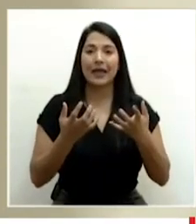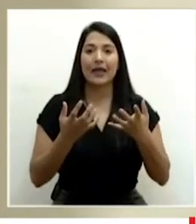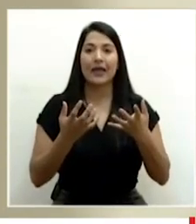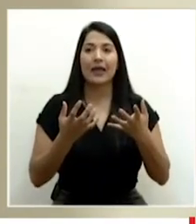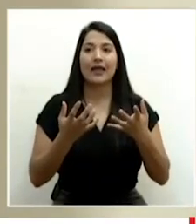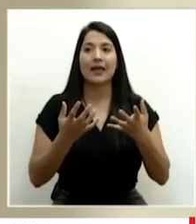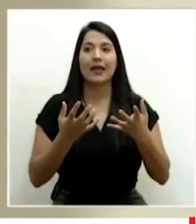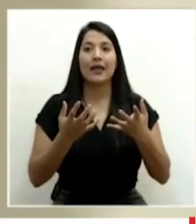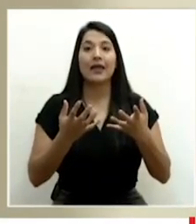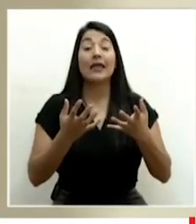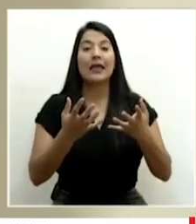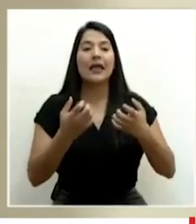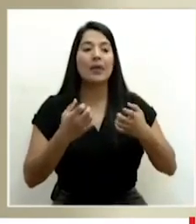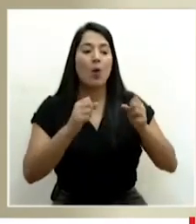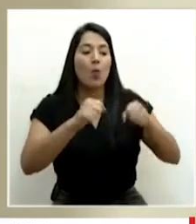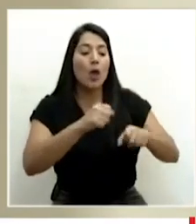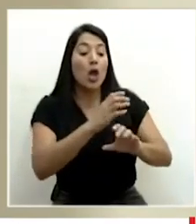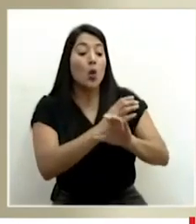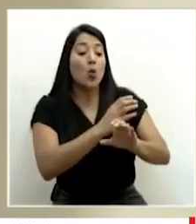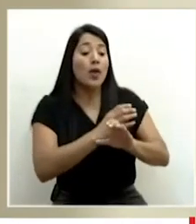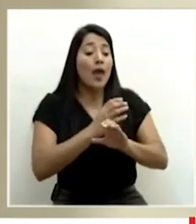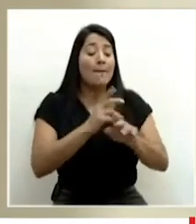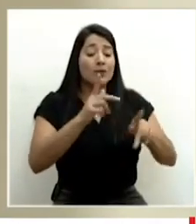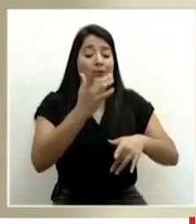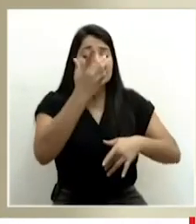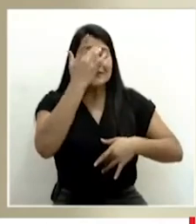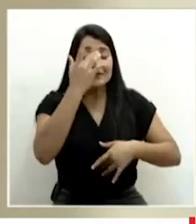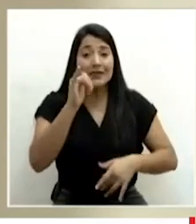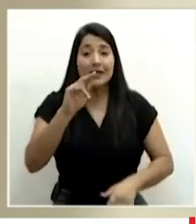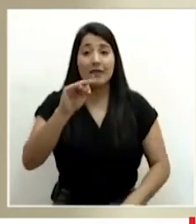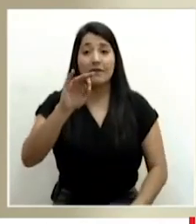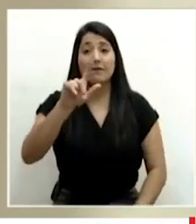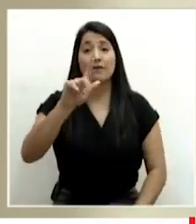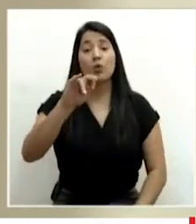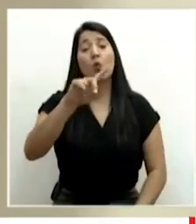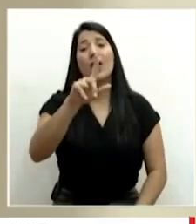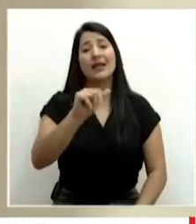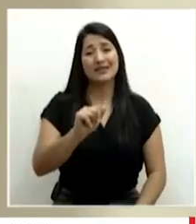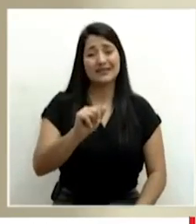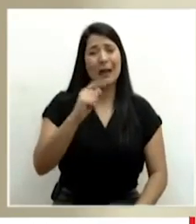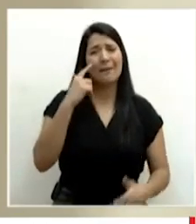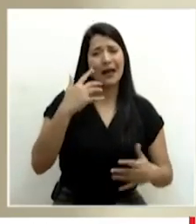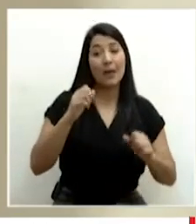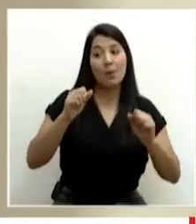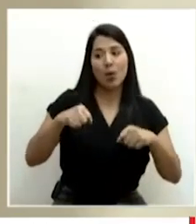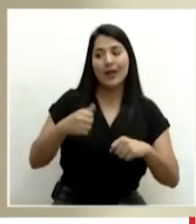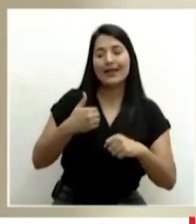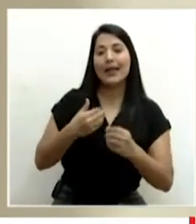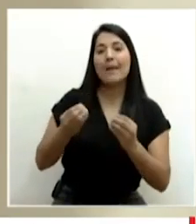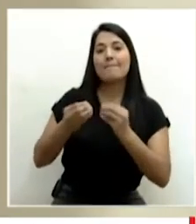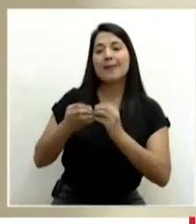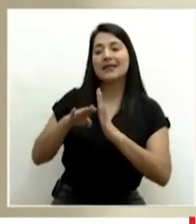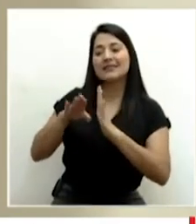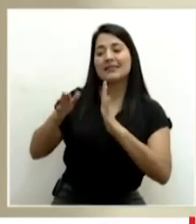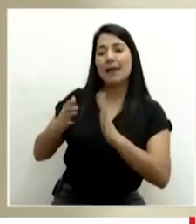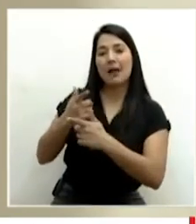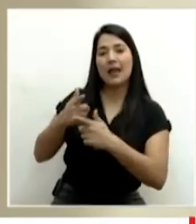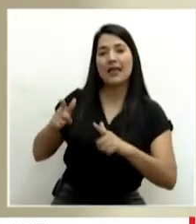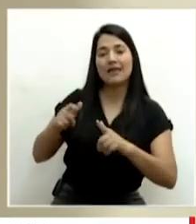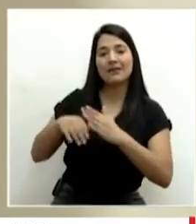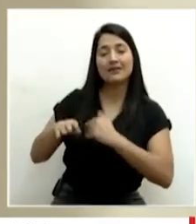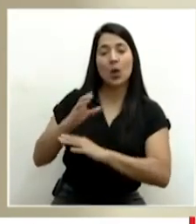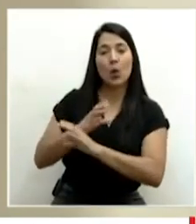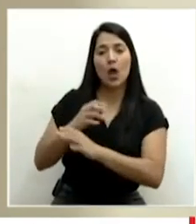nuestro sistema de salud para que tengamos más unidades, más camas de unidades de cuidados intensivos, más camas